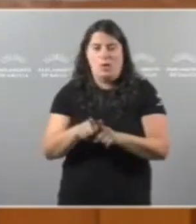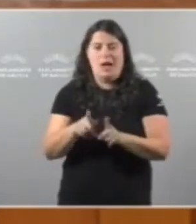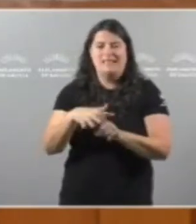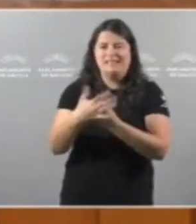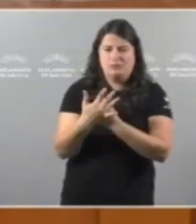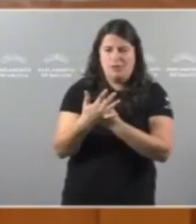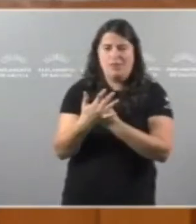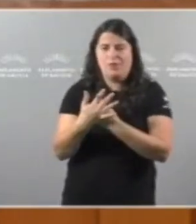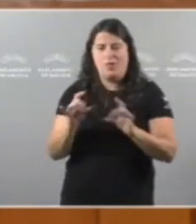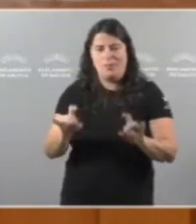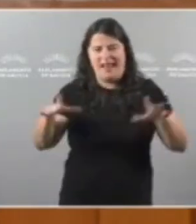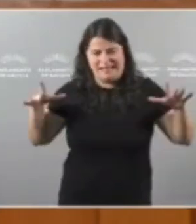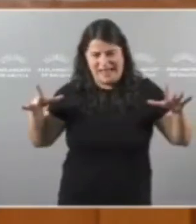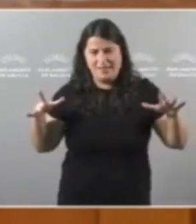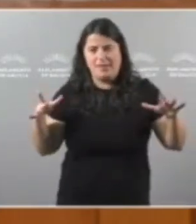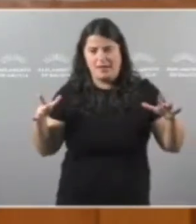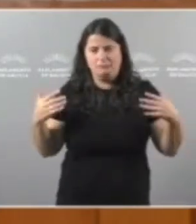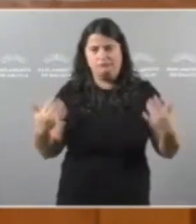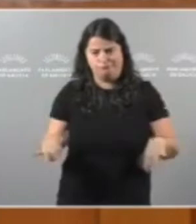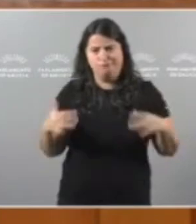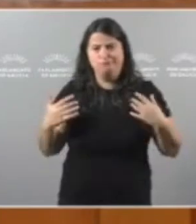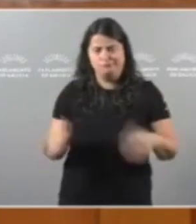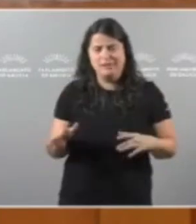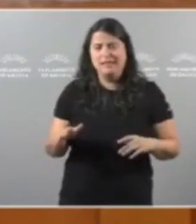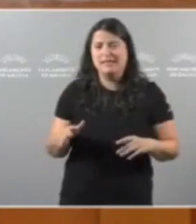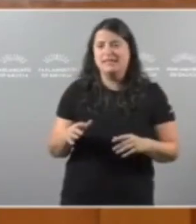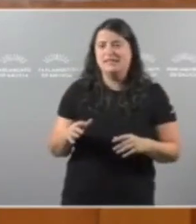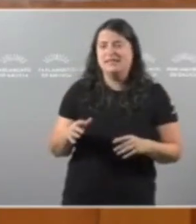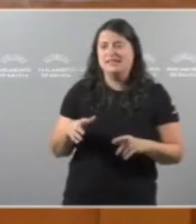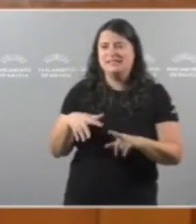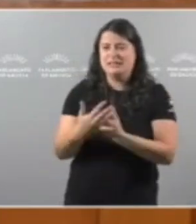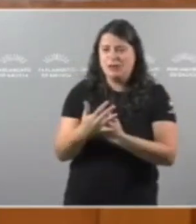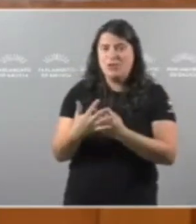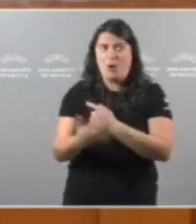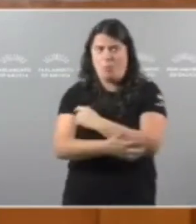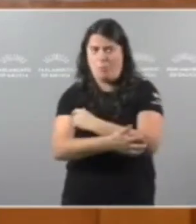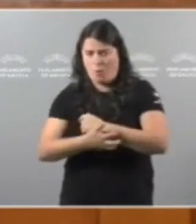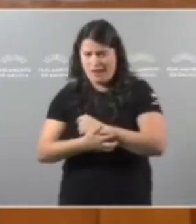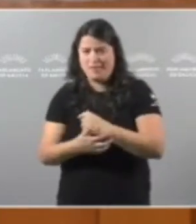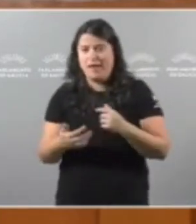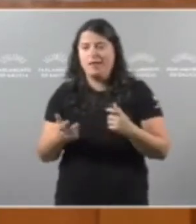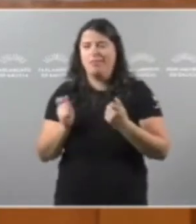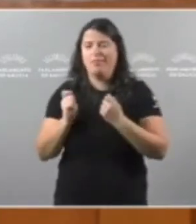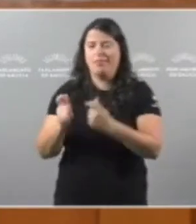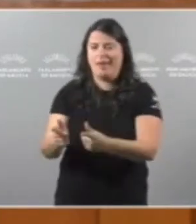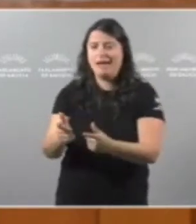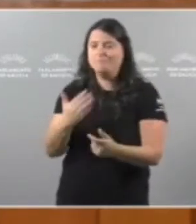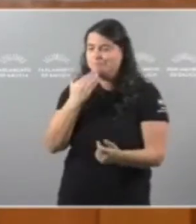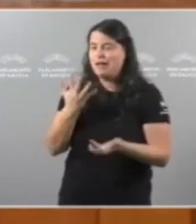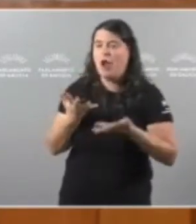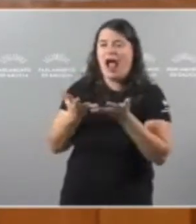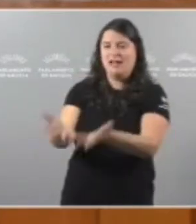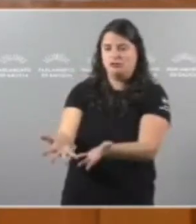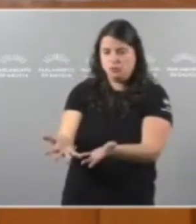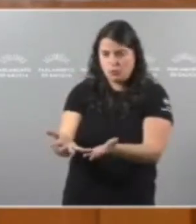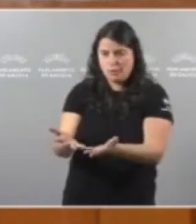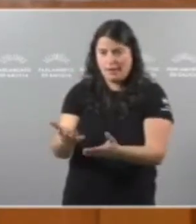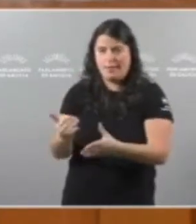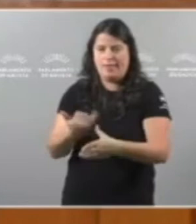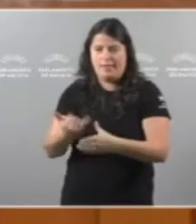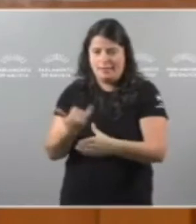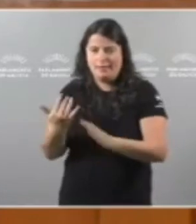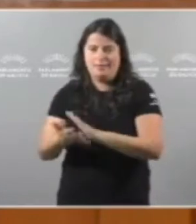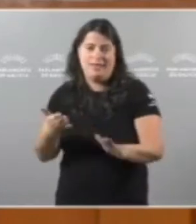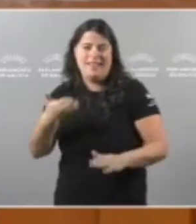Muy delicada Aquelas Que están Nunha situación De pobreza Un mecanismo De axuda Áxil E